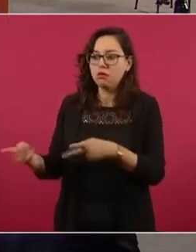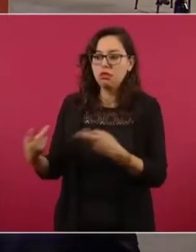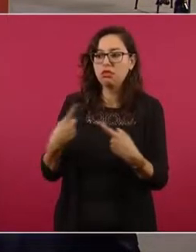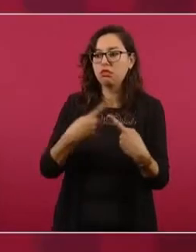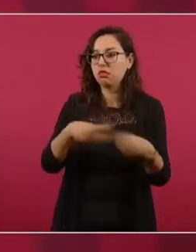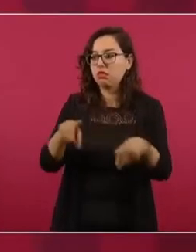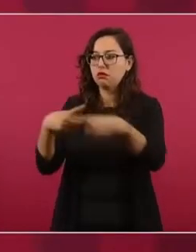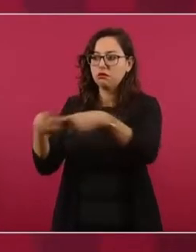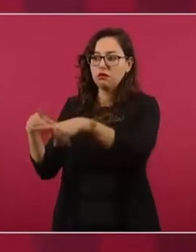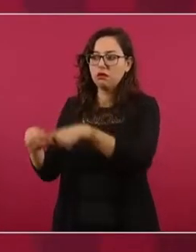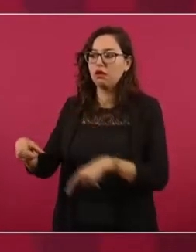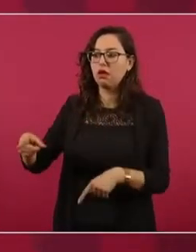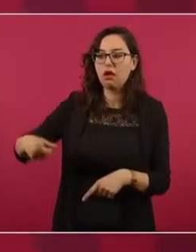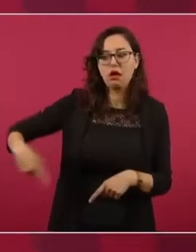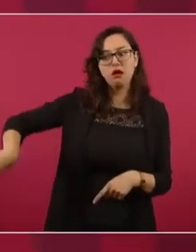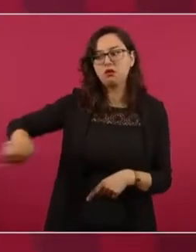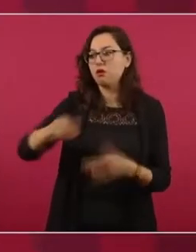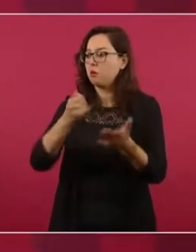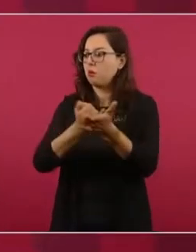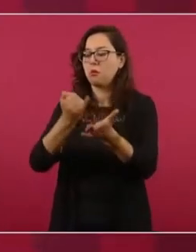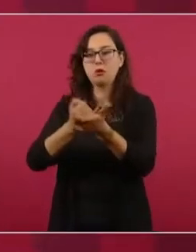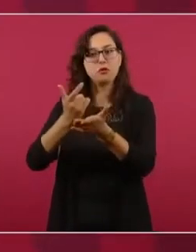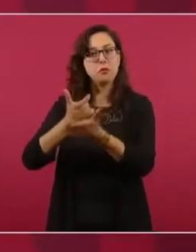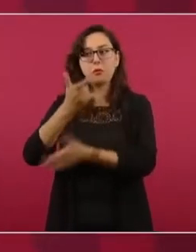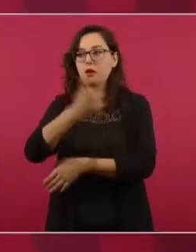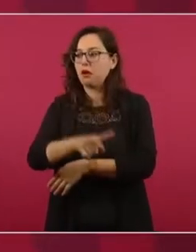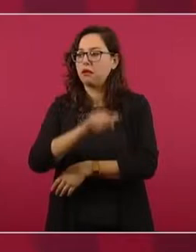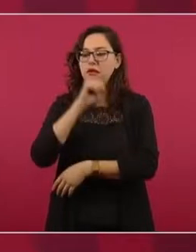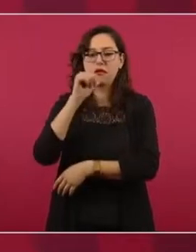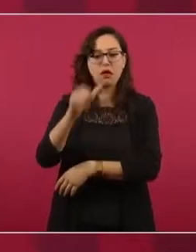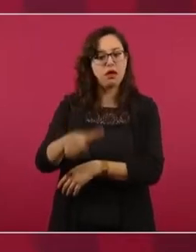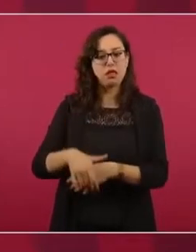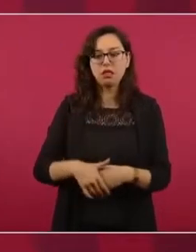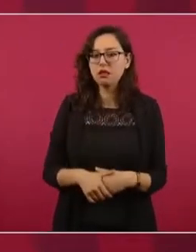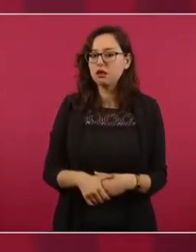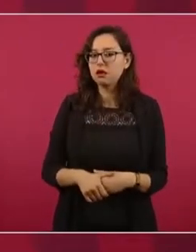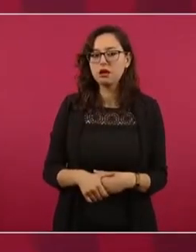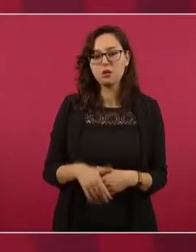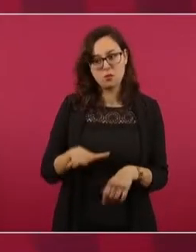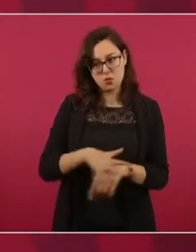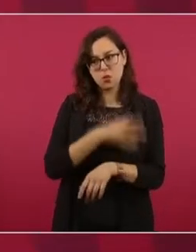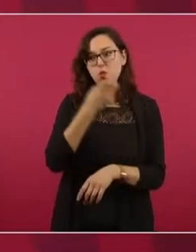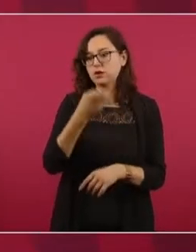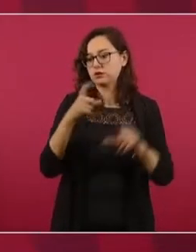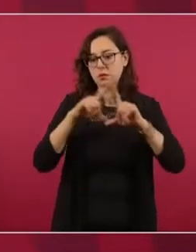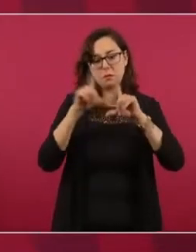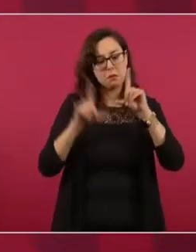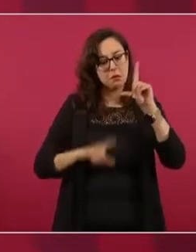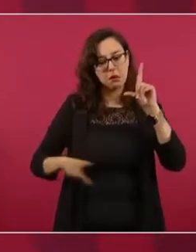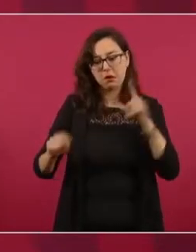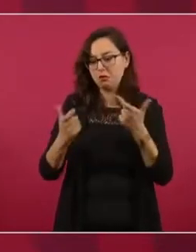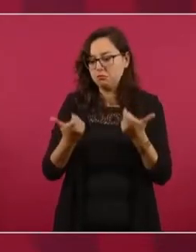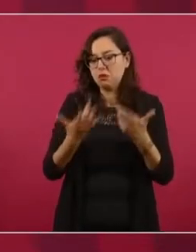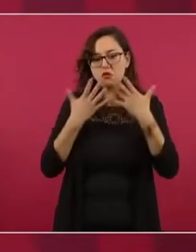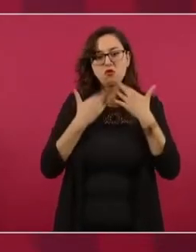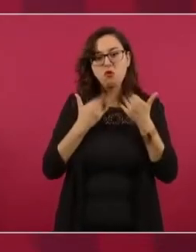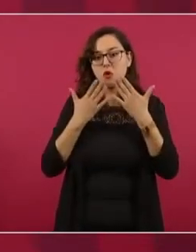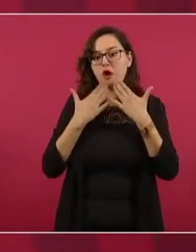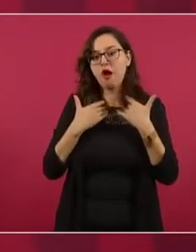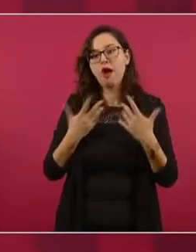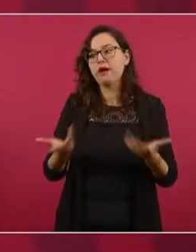Los ambulantes, los acomodadores de carros, los viene, viene,